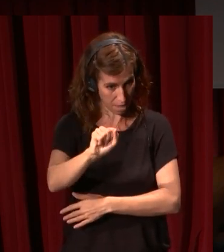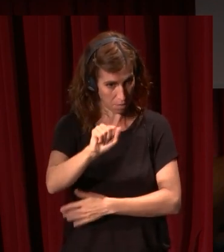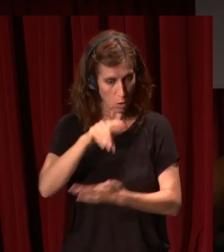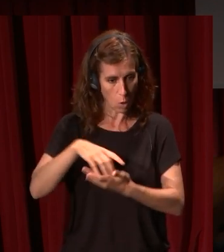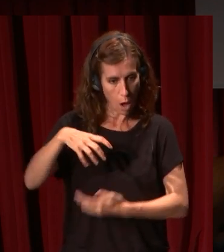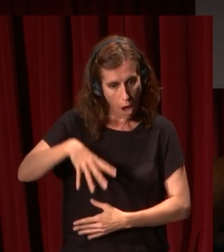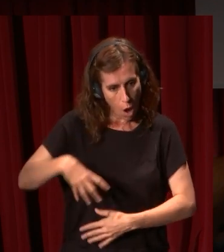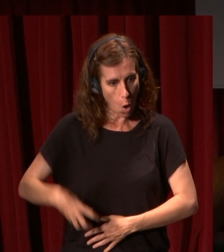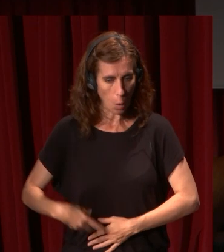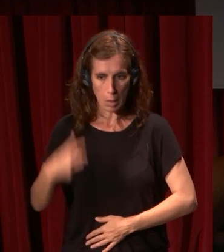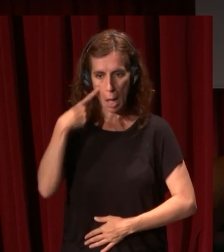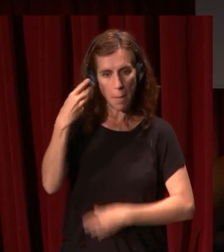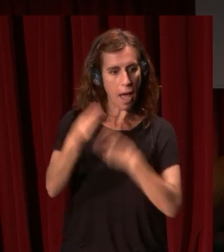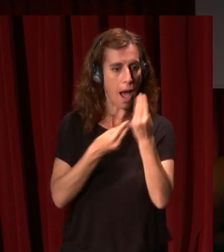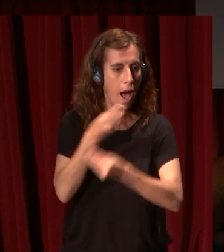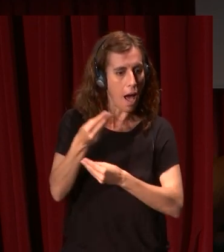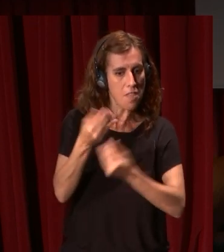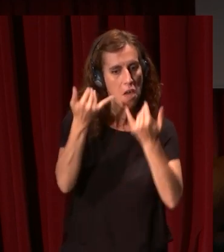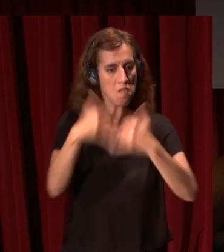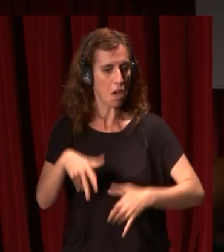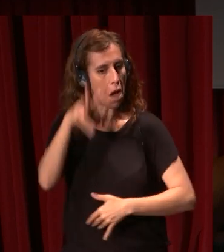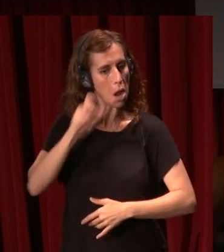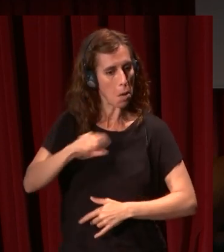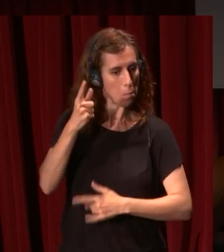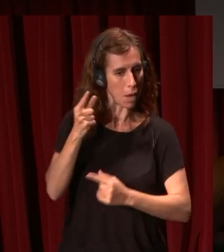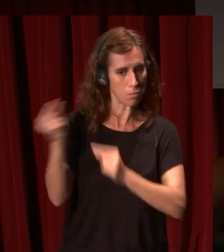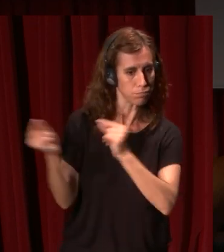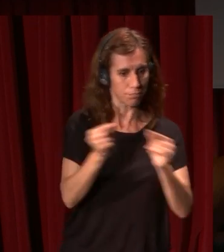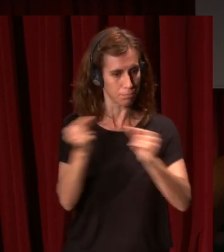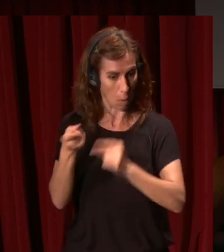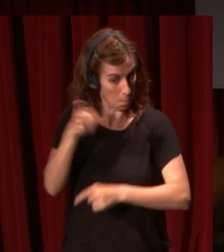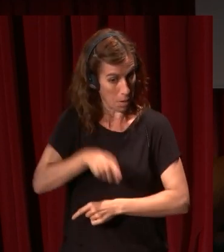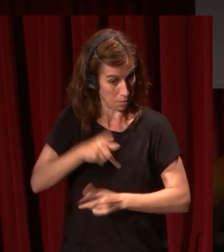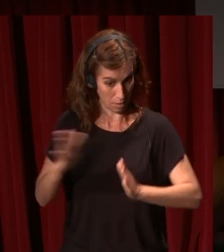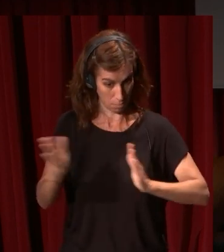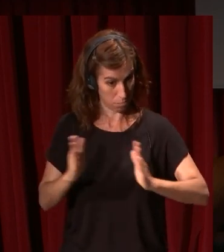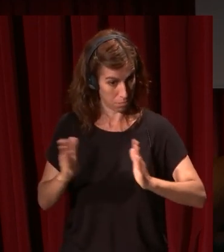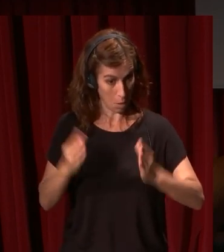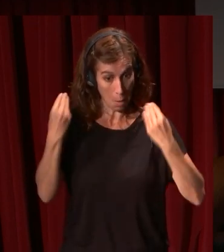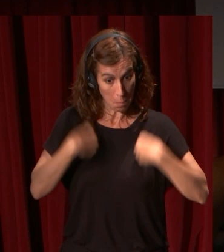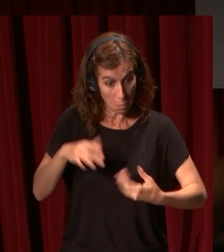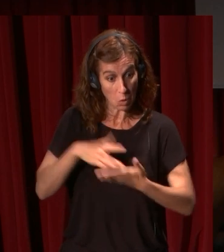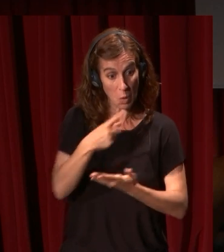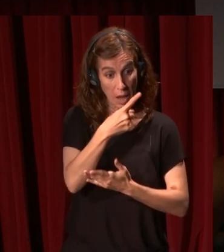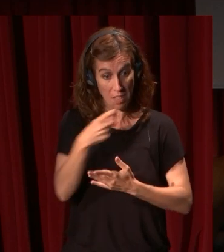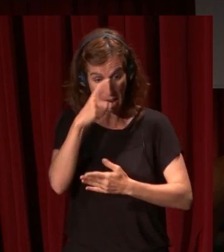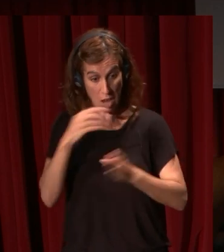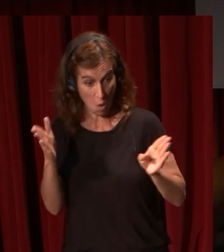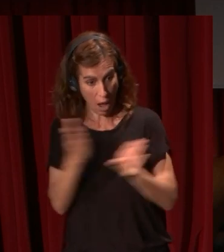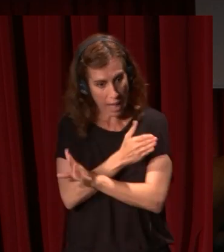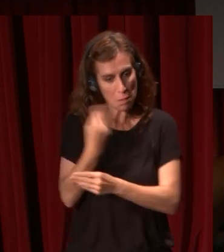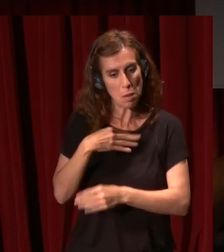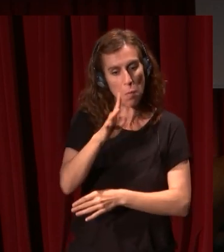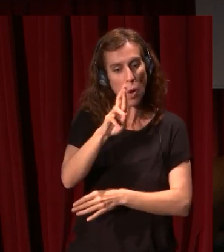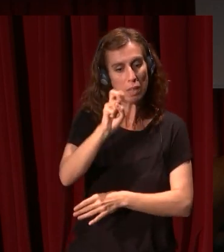compitiendo por ver quién hace las fiestas más elegantes etcétera durante unos meses lo mismo que pasó más de 100 años antes en Trento por ejemplo